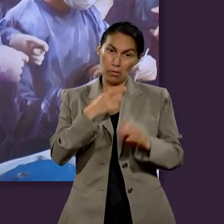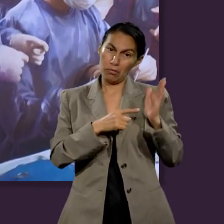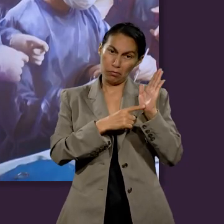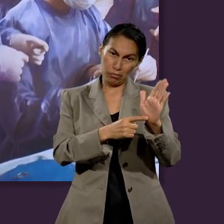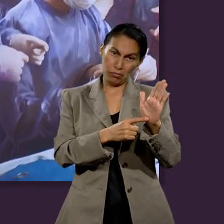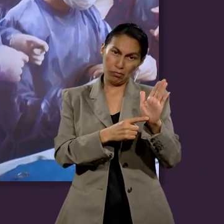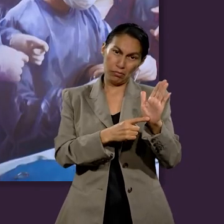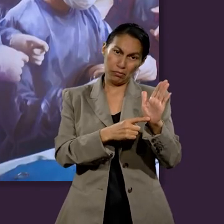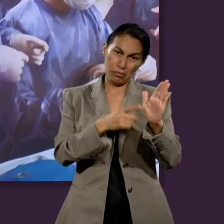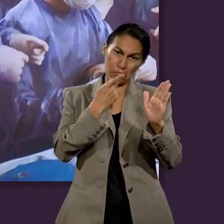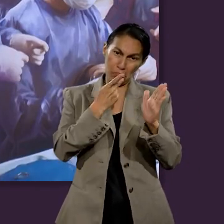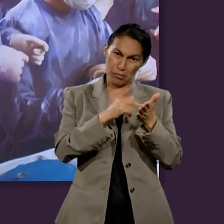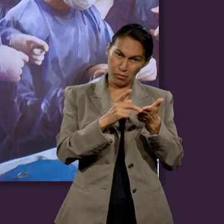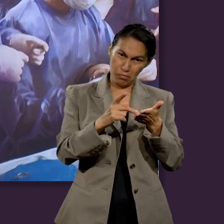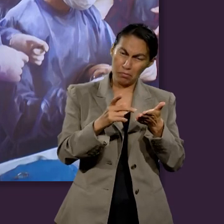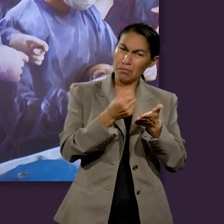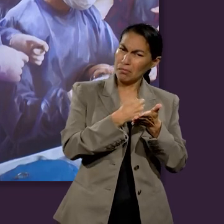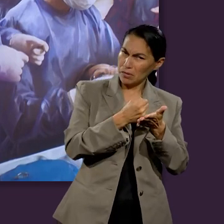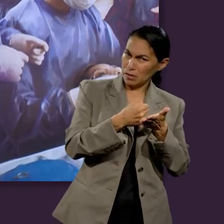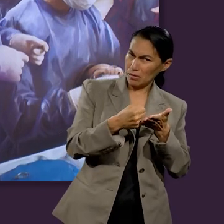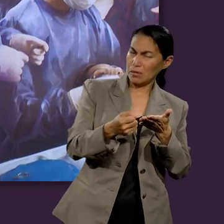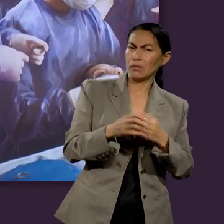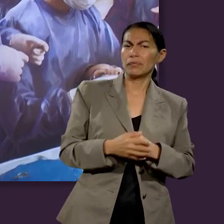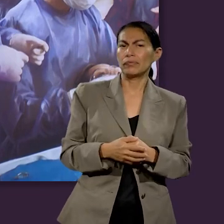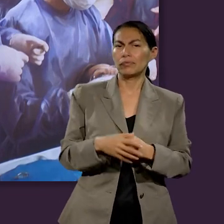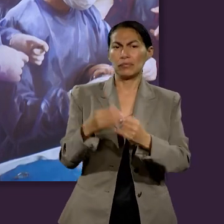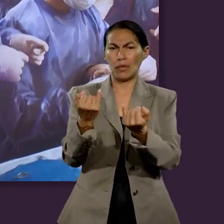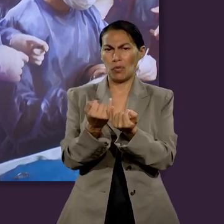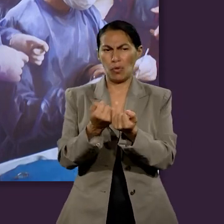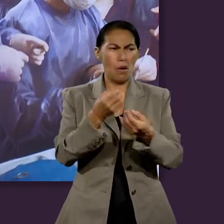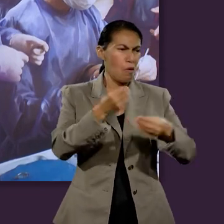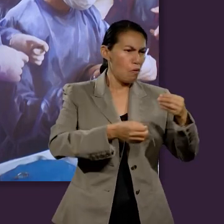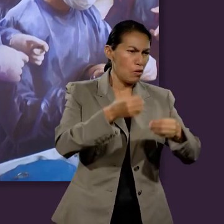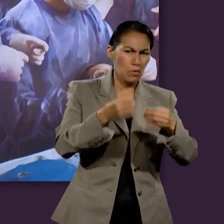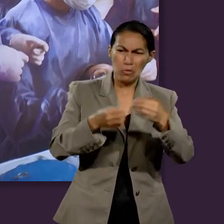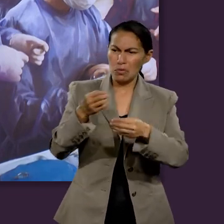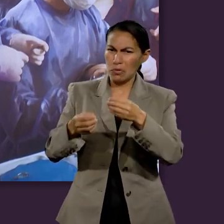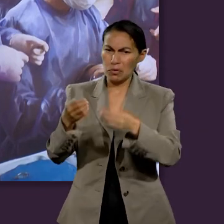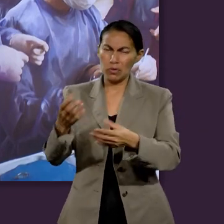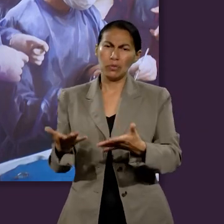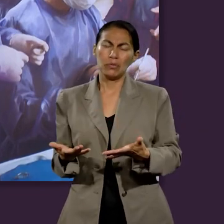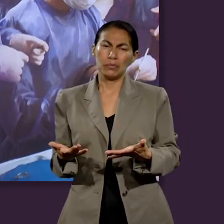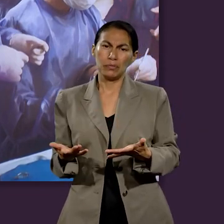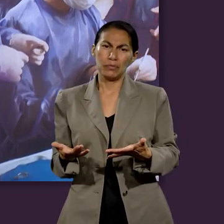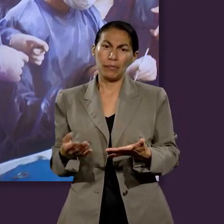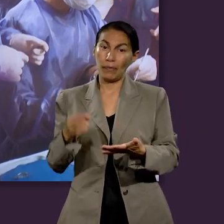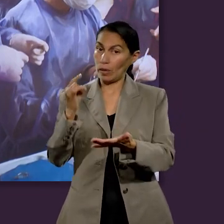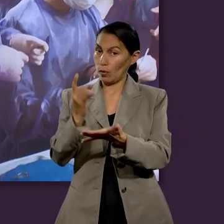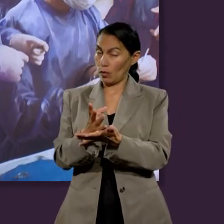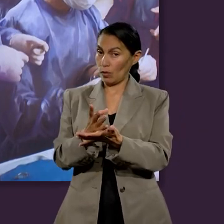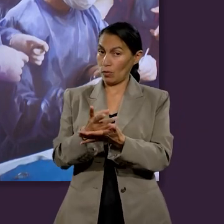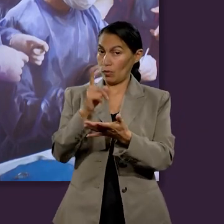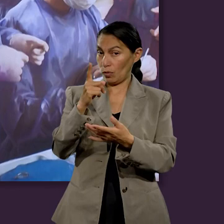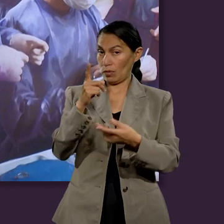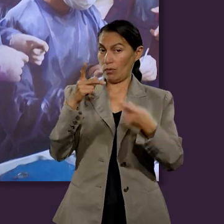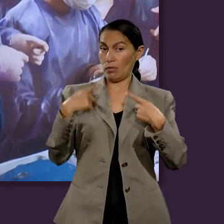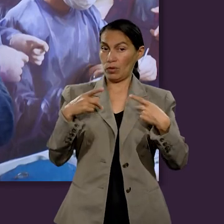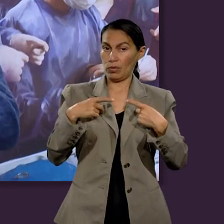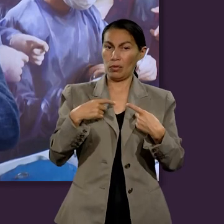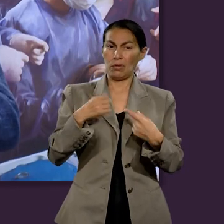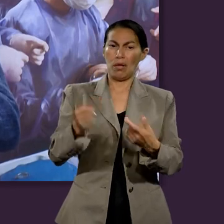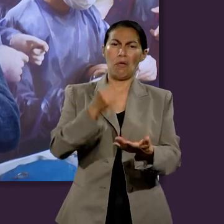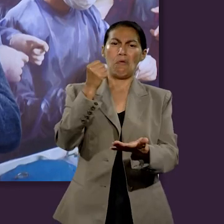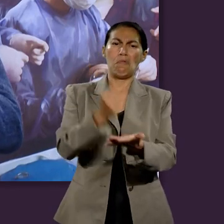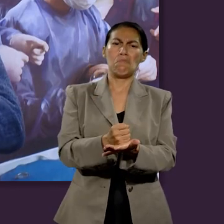¿Por qué hemos de juzgarlo? Porque, como en cada juicio, creo que no sería justo si solamente el